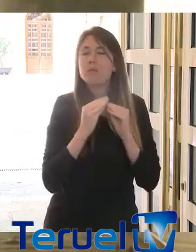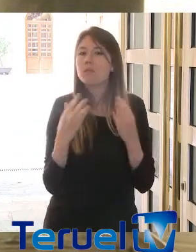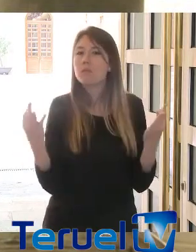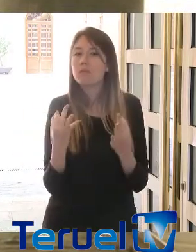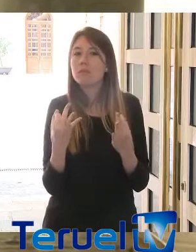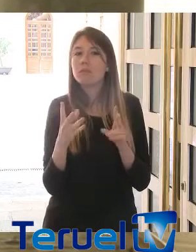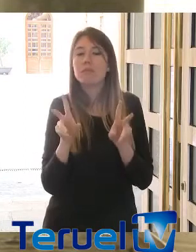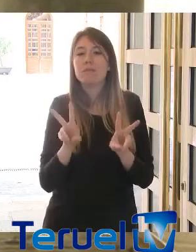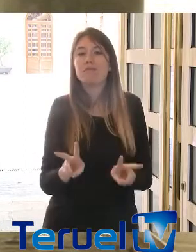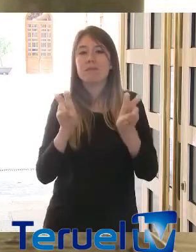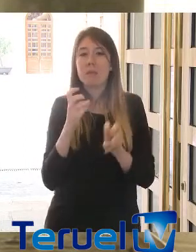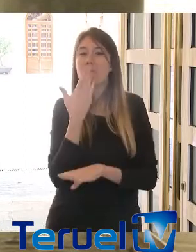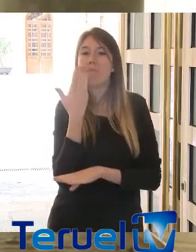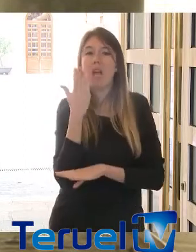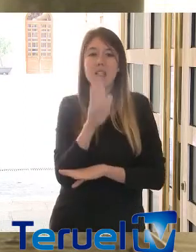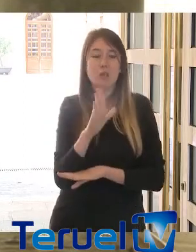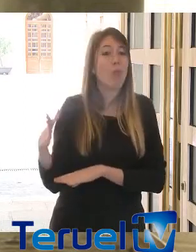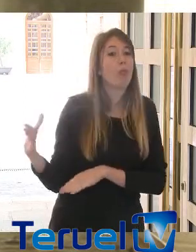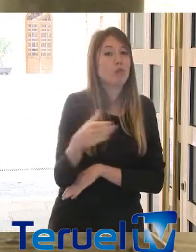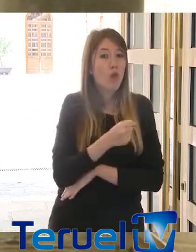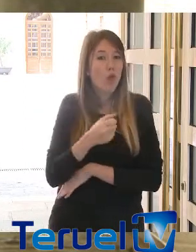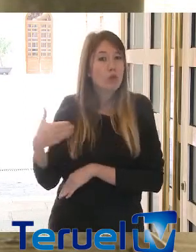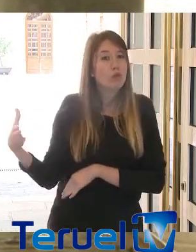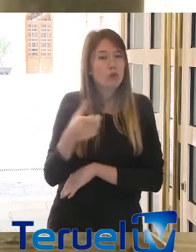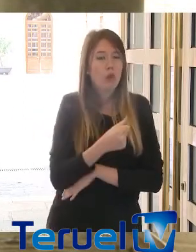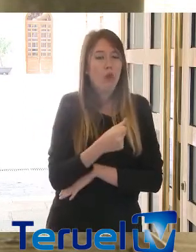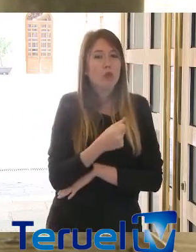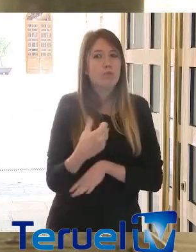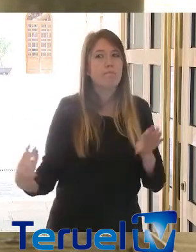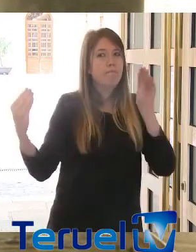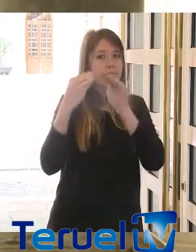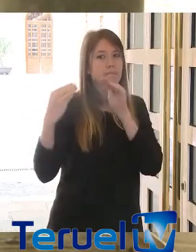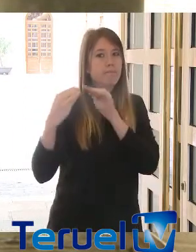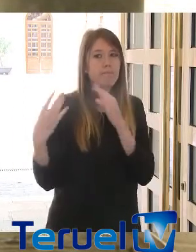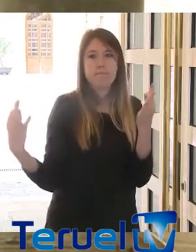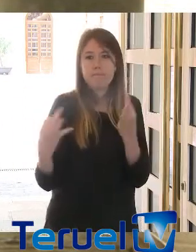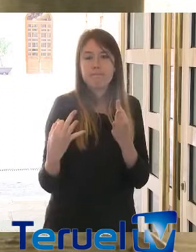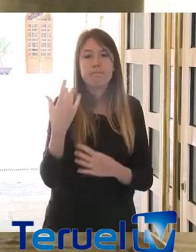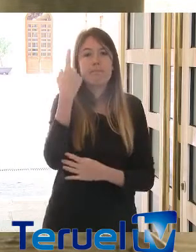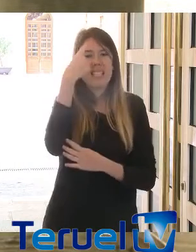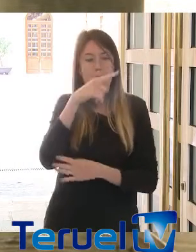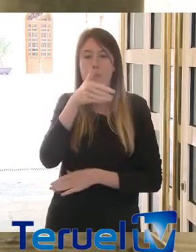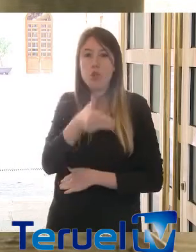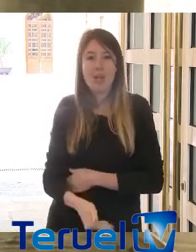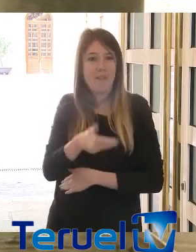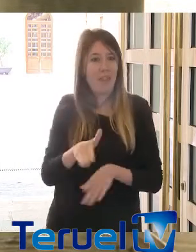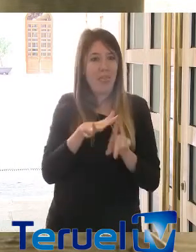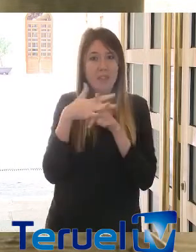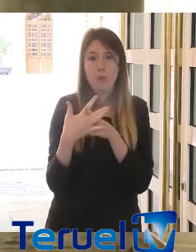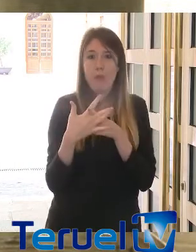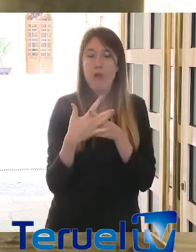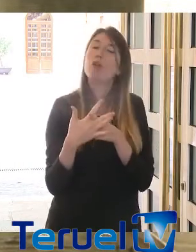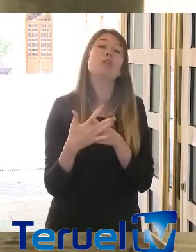actitud. Todos, absolutamente todos, compartimos la conciencia de la gravedad de la situación.